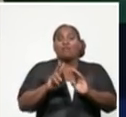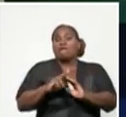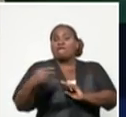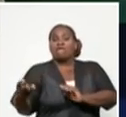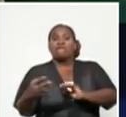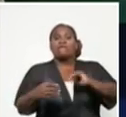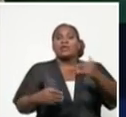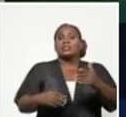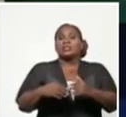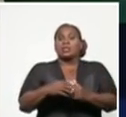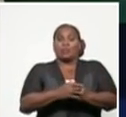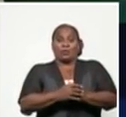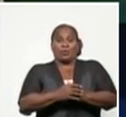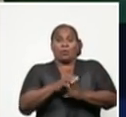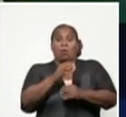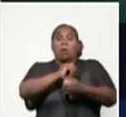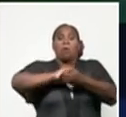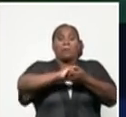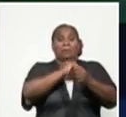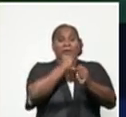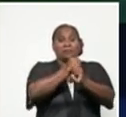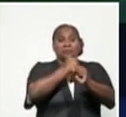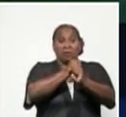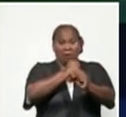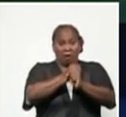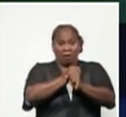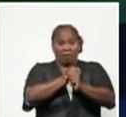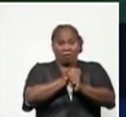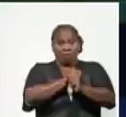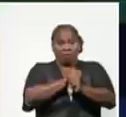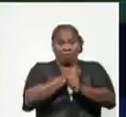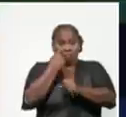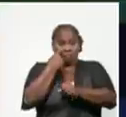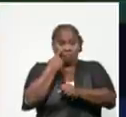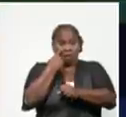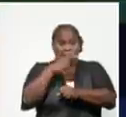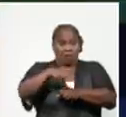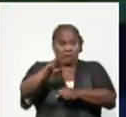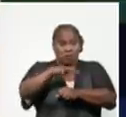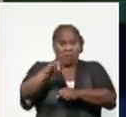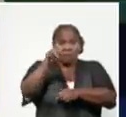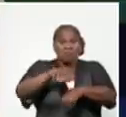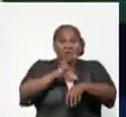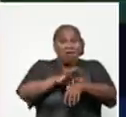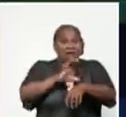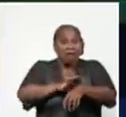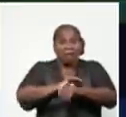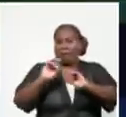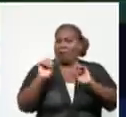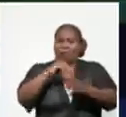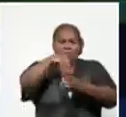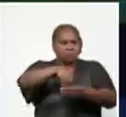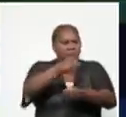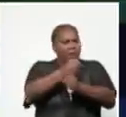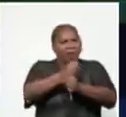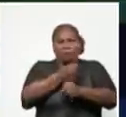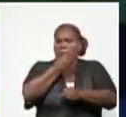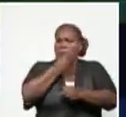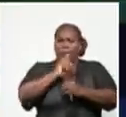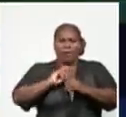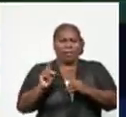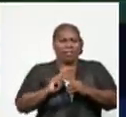trabajo, reitero, los que se ponen en riesgo ante una situación de este tipo. Y es por eso que en días